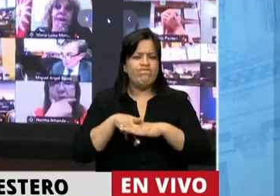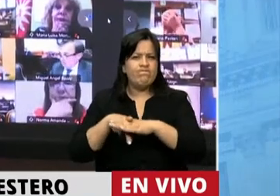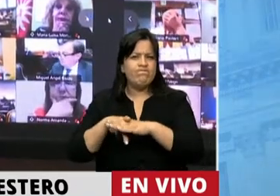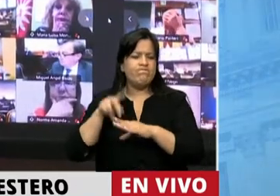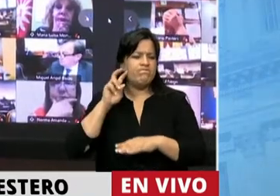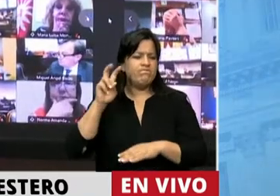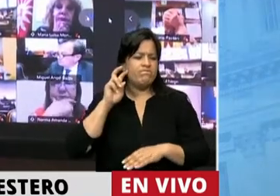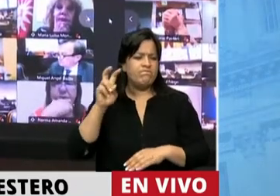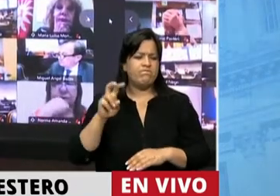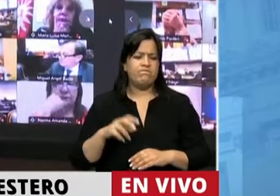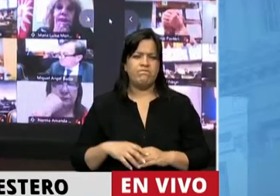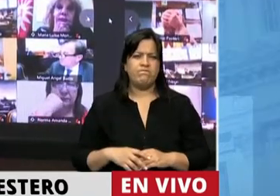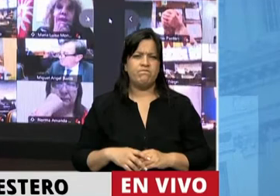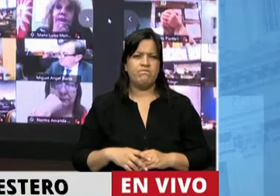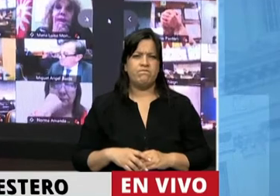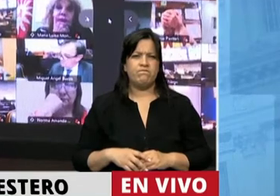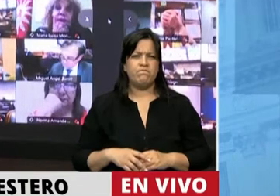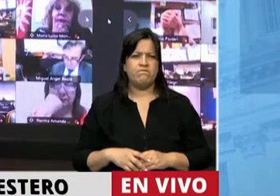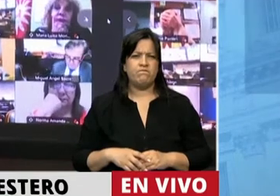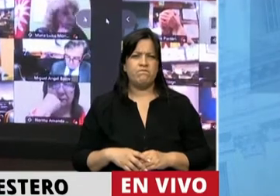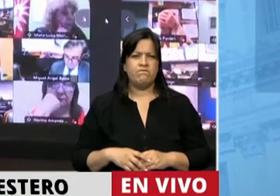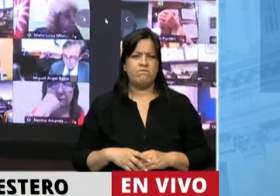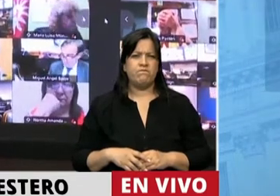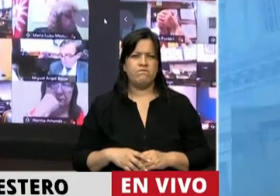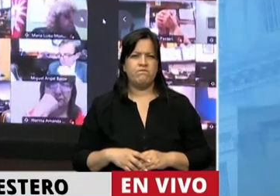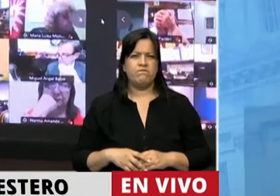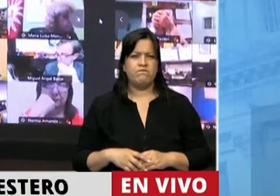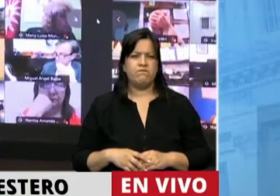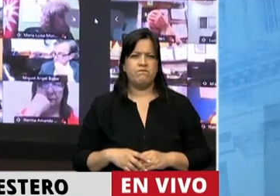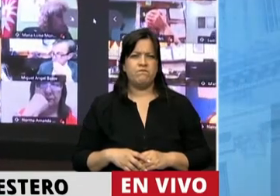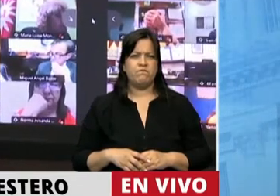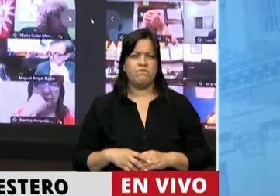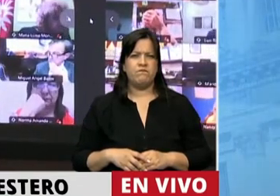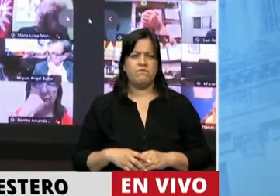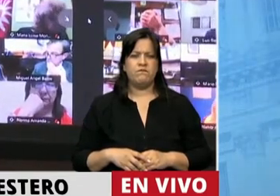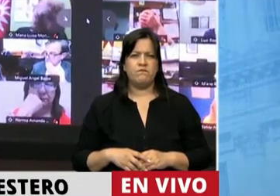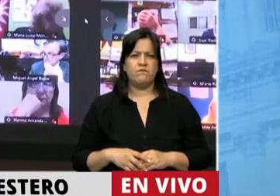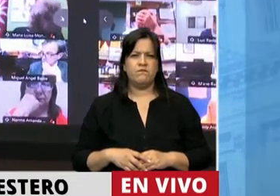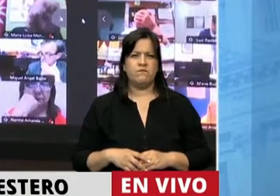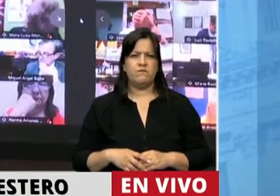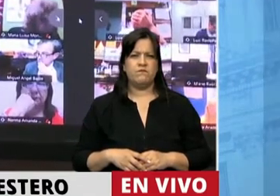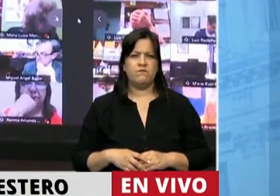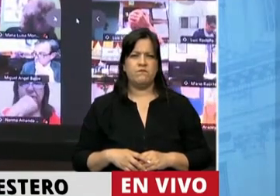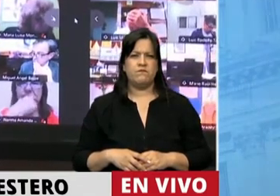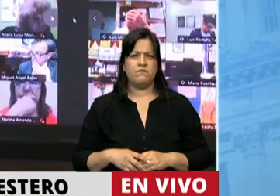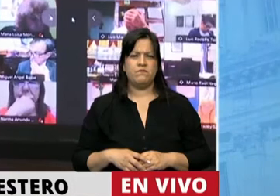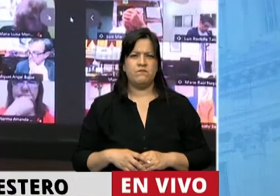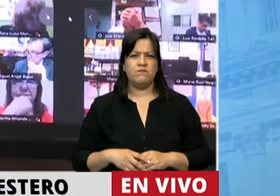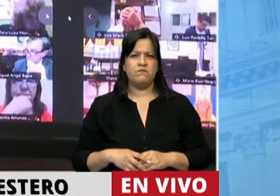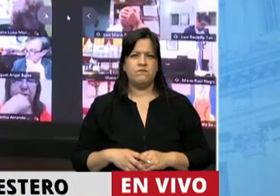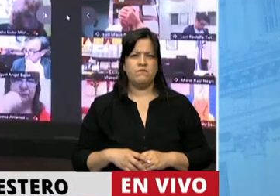ancha y otra trocha angosta, de modo tal que no nos sumiéramos nunca transversalmente las ciudades.